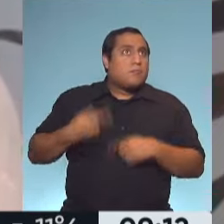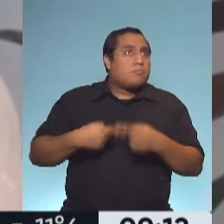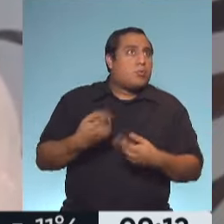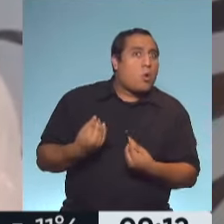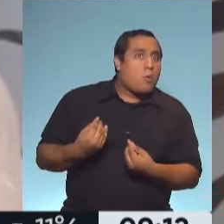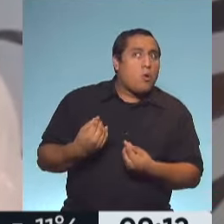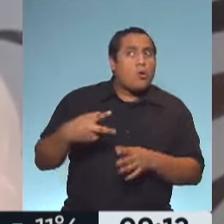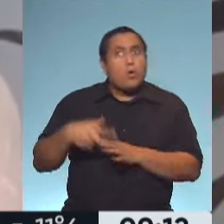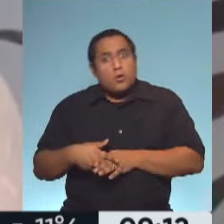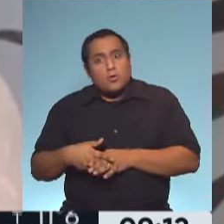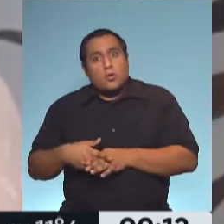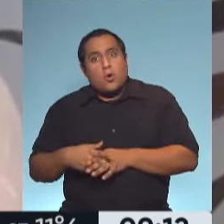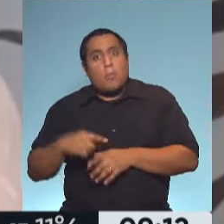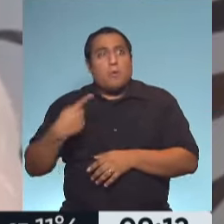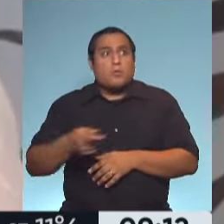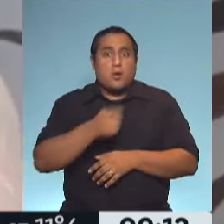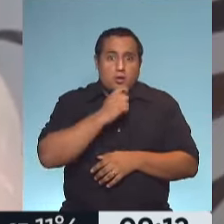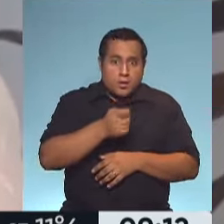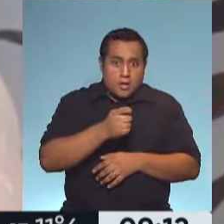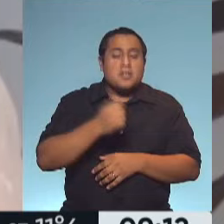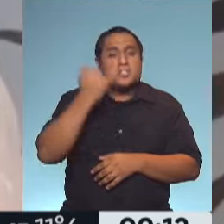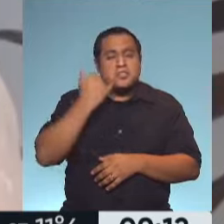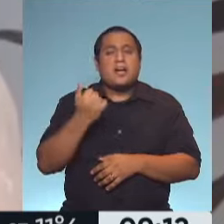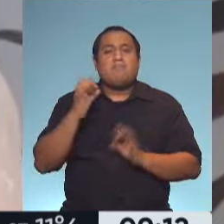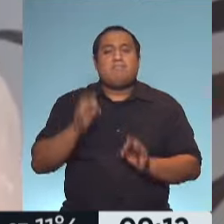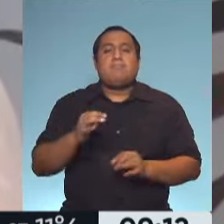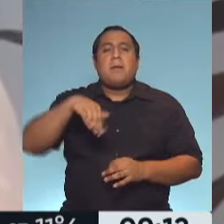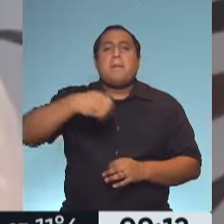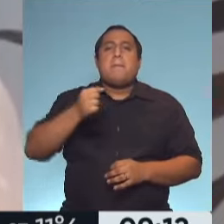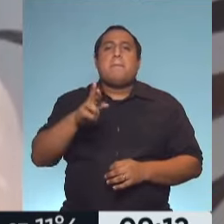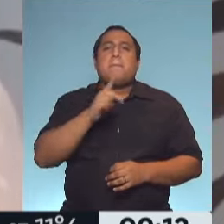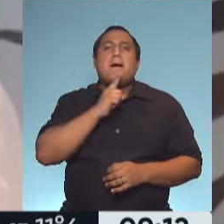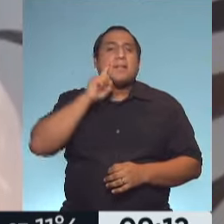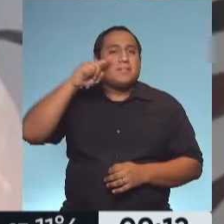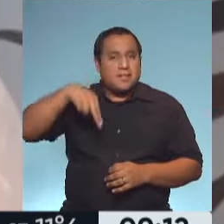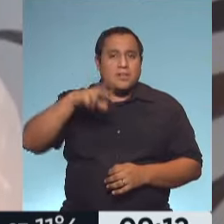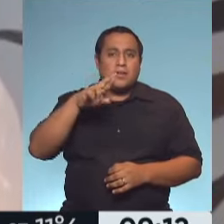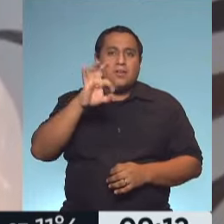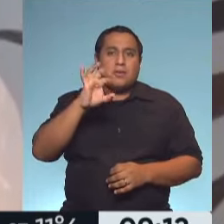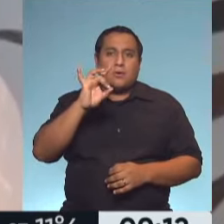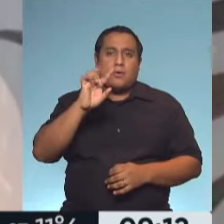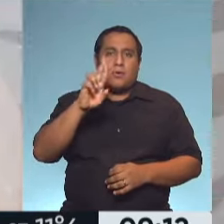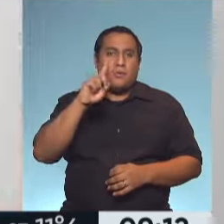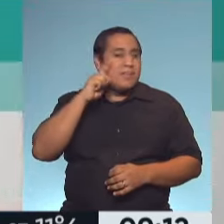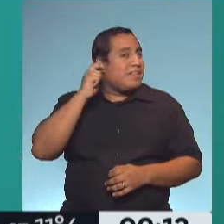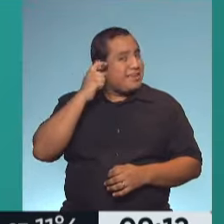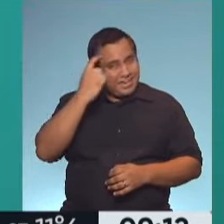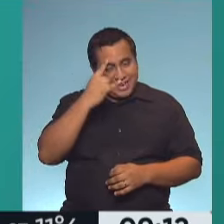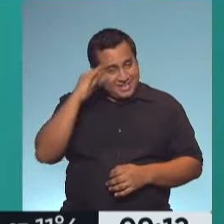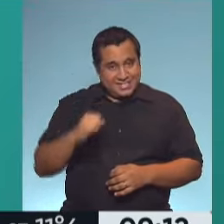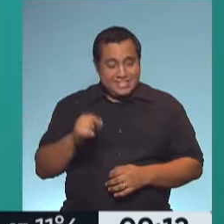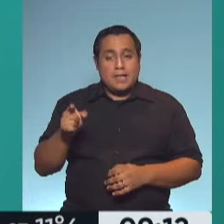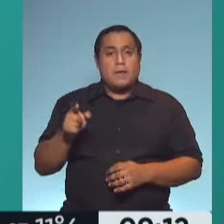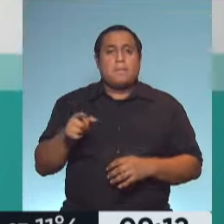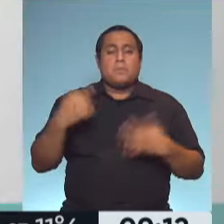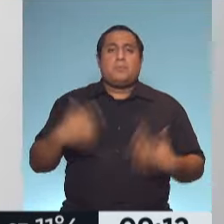hacemos una pausa, si vamos con la próxima nota, está ya Martín Rodríguez. Perfecto. Mucho mejor, porque con él vamos a hablar. Martín Rodríguez, que justamente